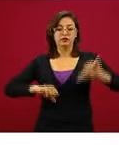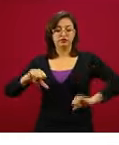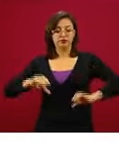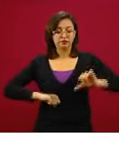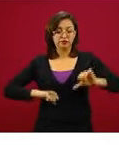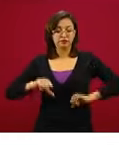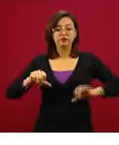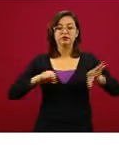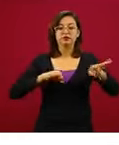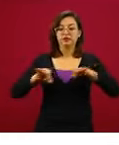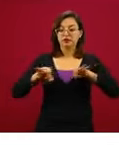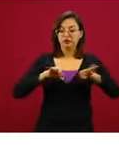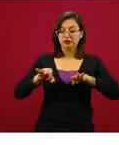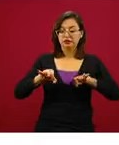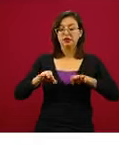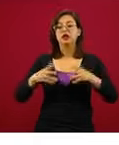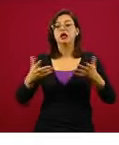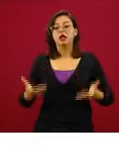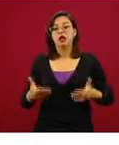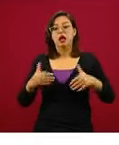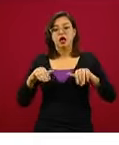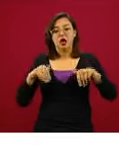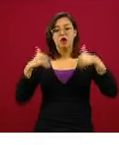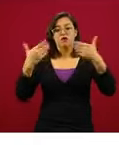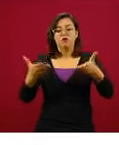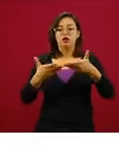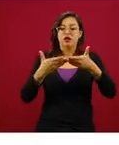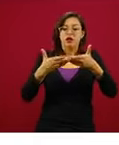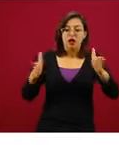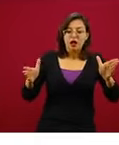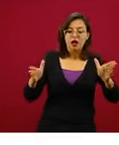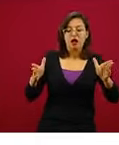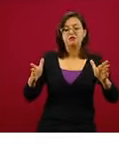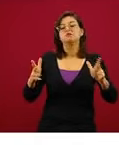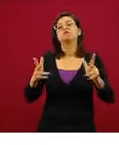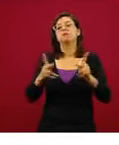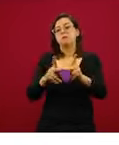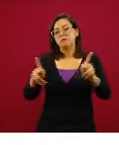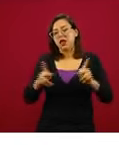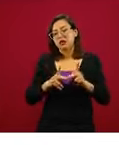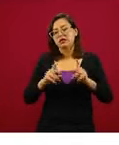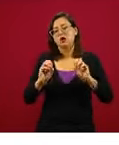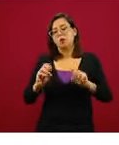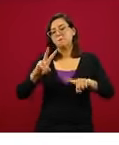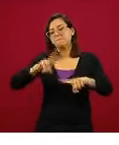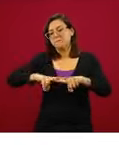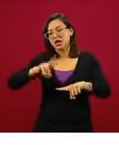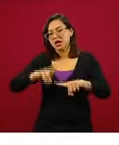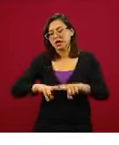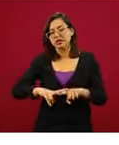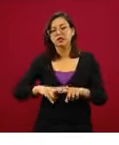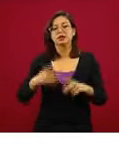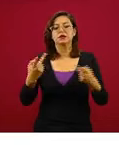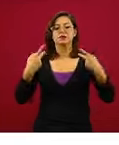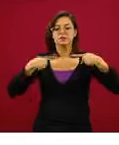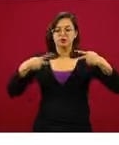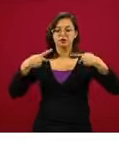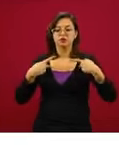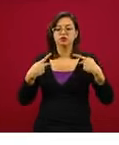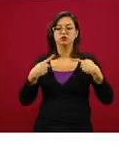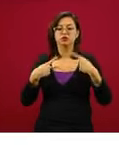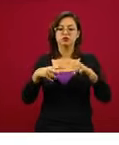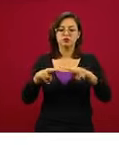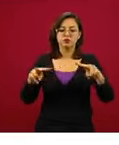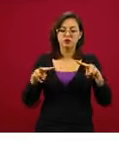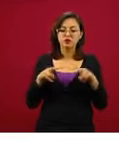Las actividades del espacio público. Tanto el abierto como el cerrado. Las actividades de las personas vulnerables. Y las